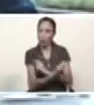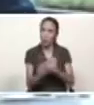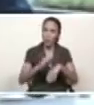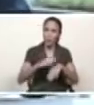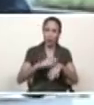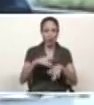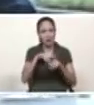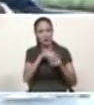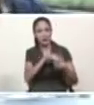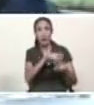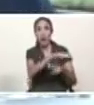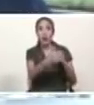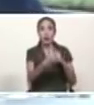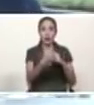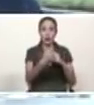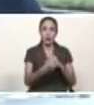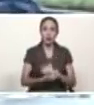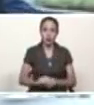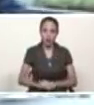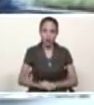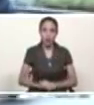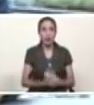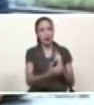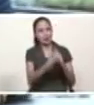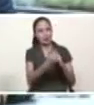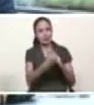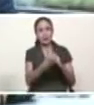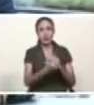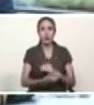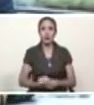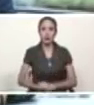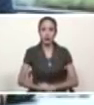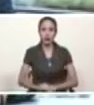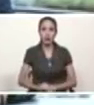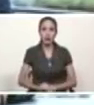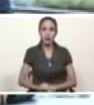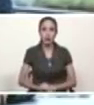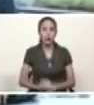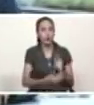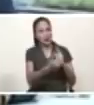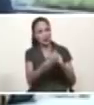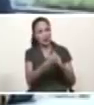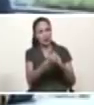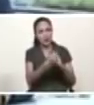amenazan a venezuela desde el consejo de seguridad el señor maipen con una invasión militar